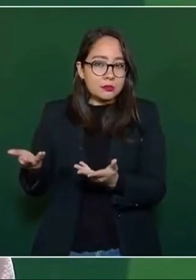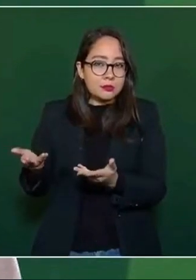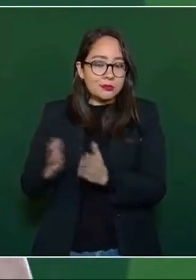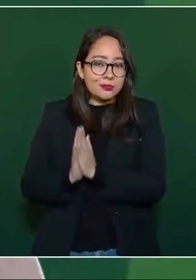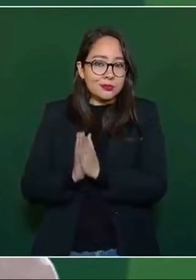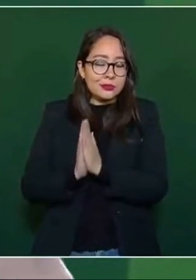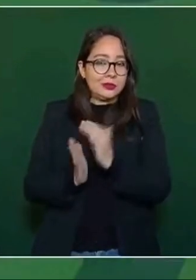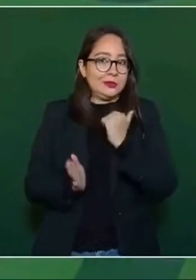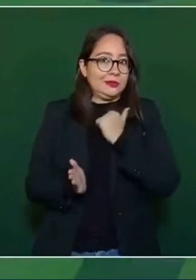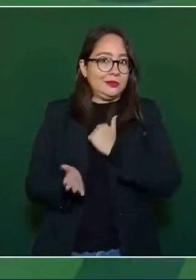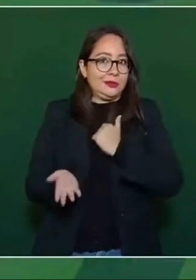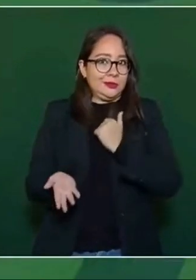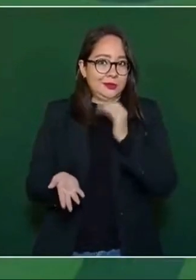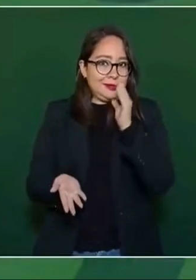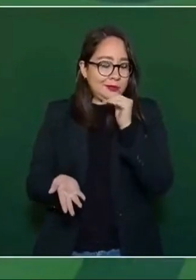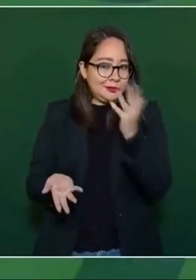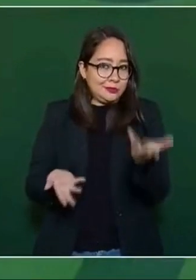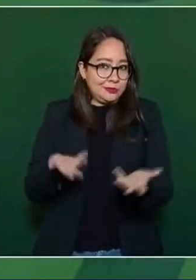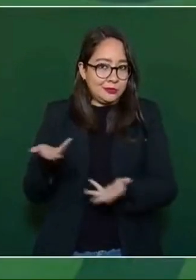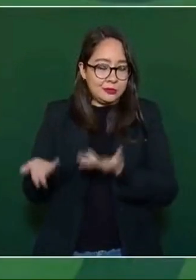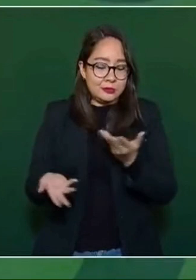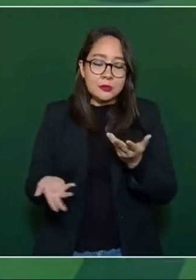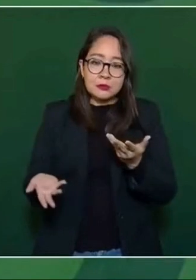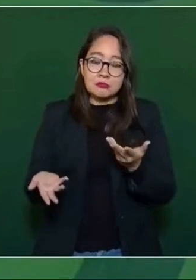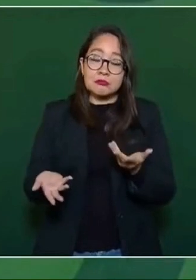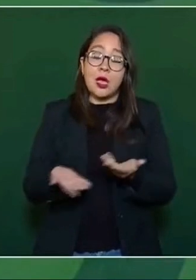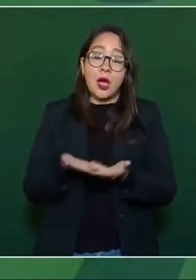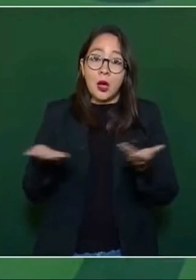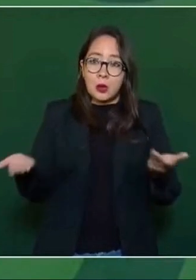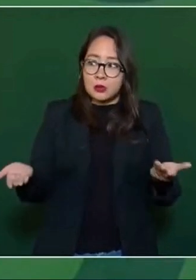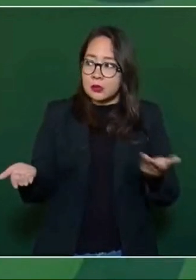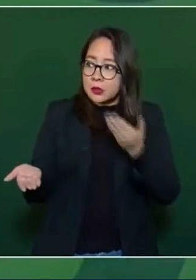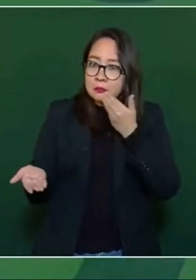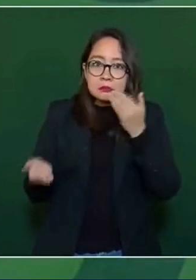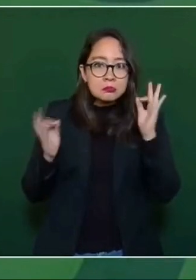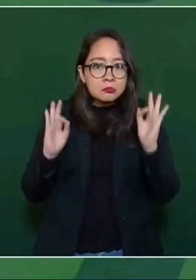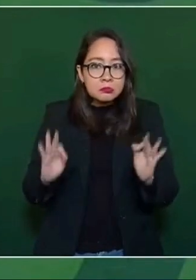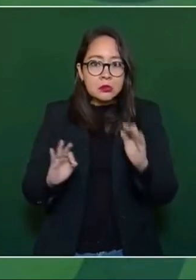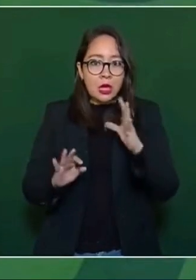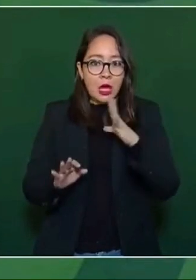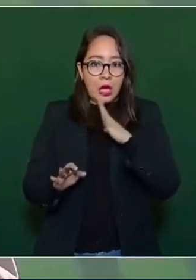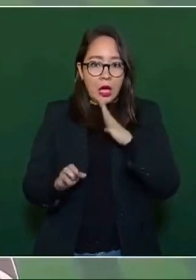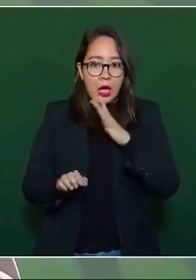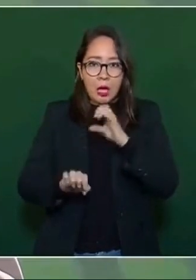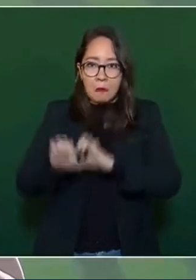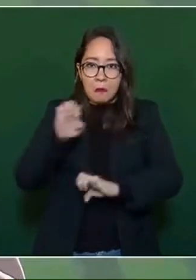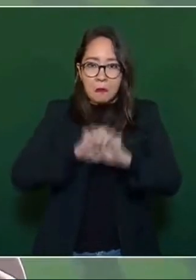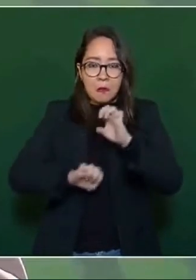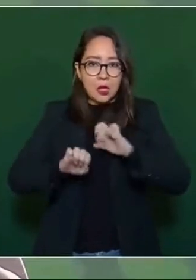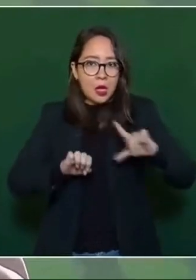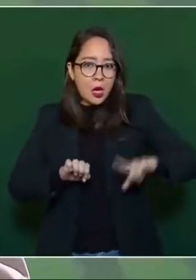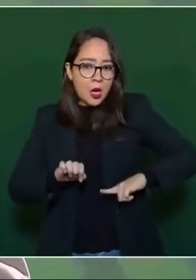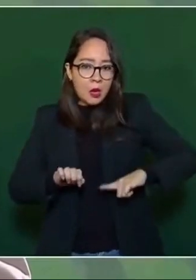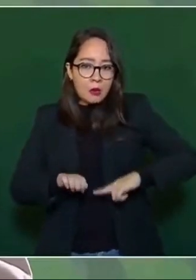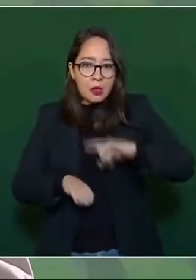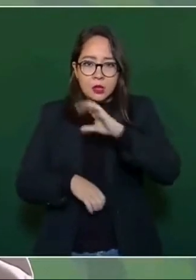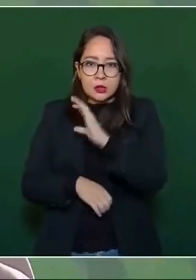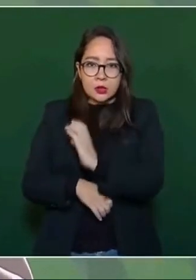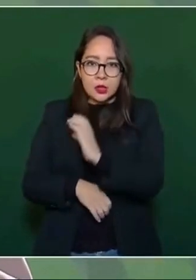Entonces, qué bien que tenemos esta empresa pública que la vamos a seguir